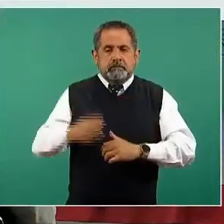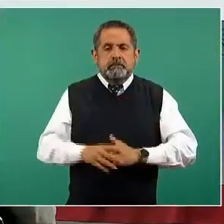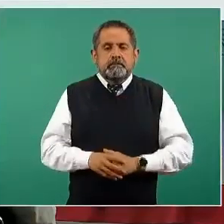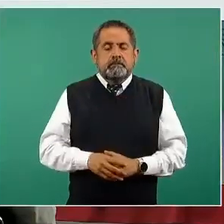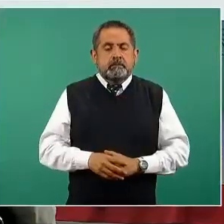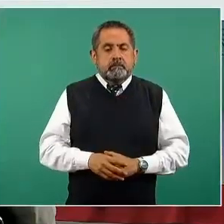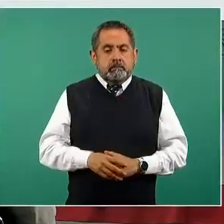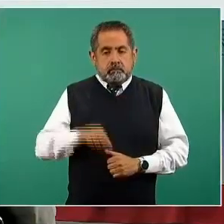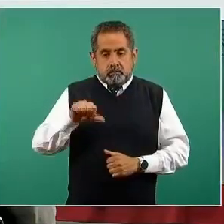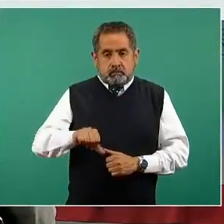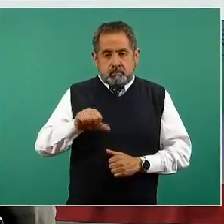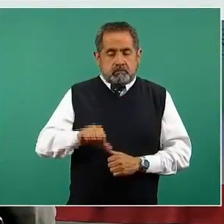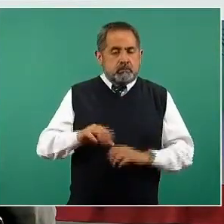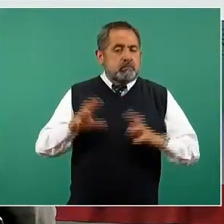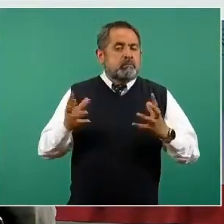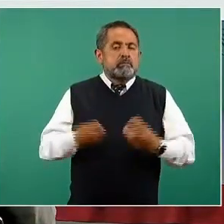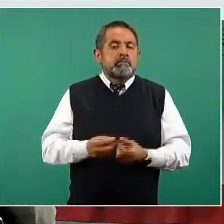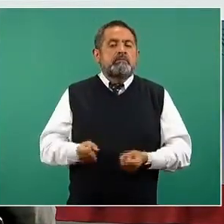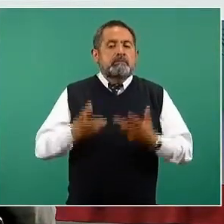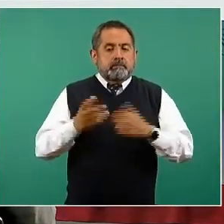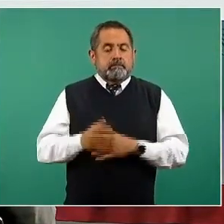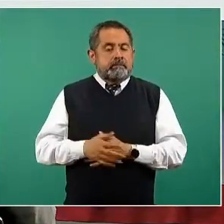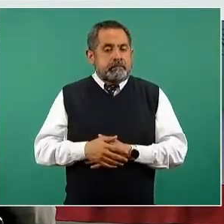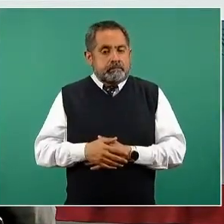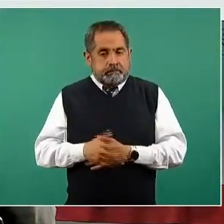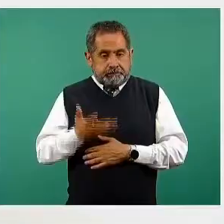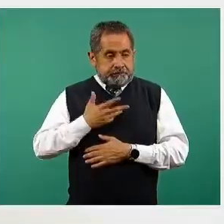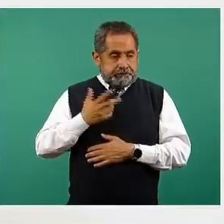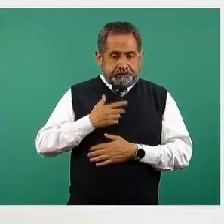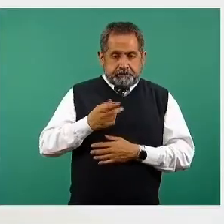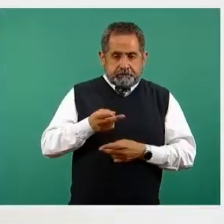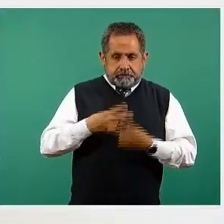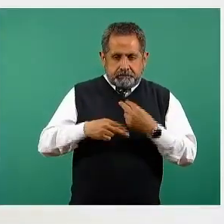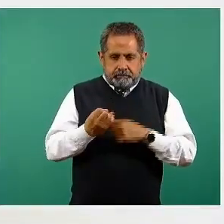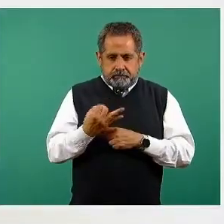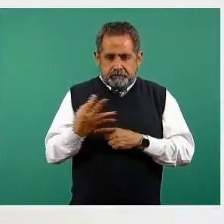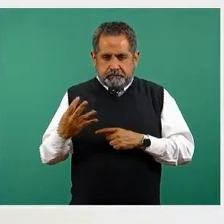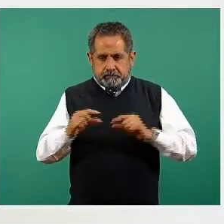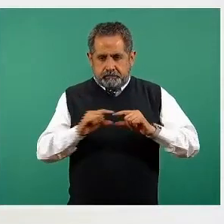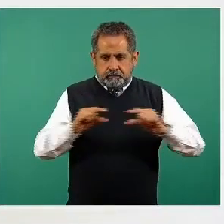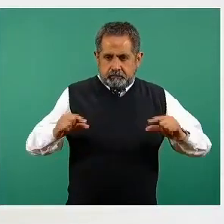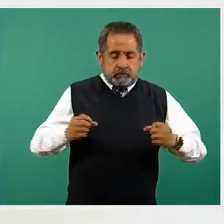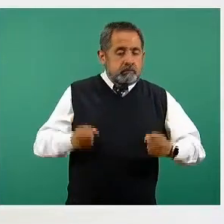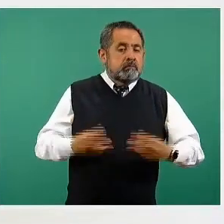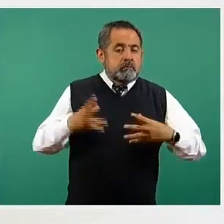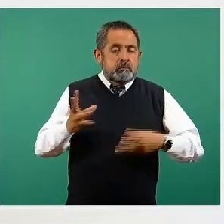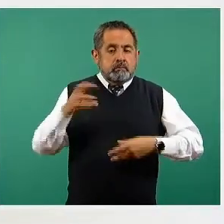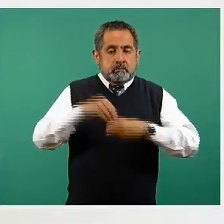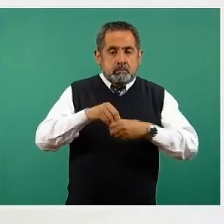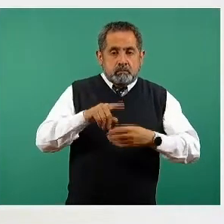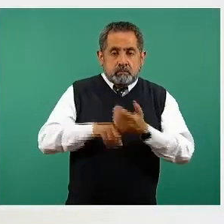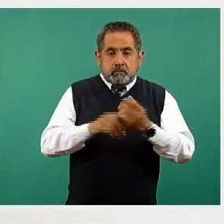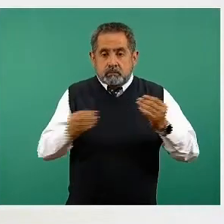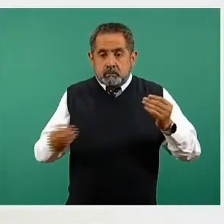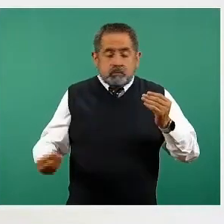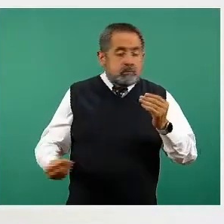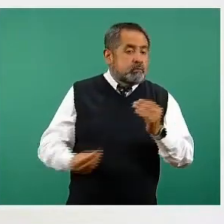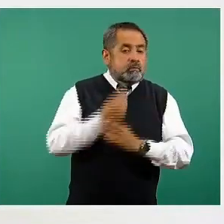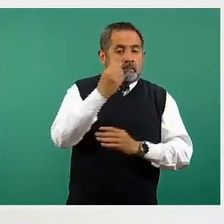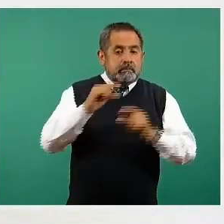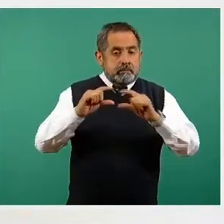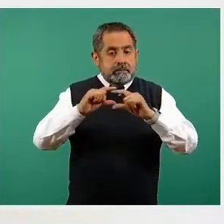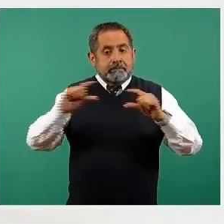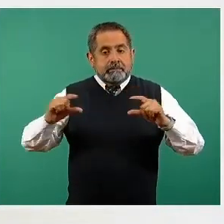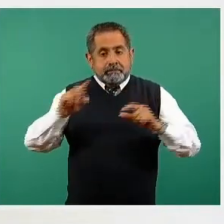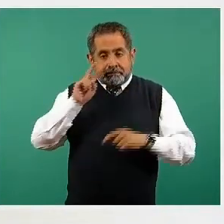El día de hoy, vean que actualizamos este gráfico con la inclusión de una nueva vacuna.